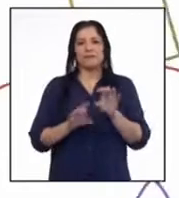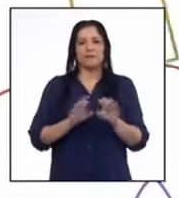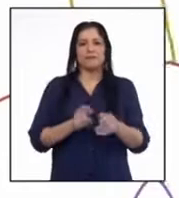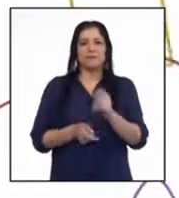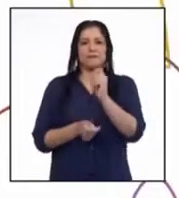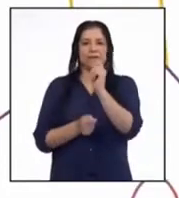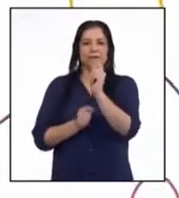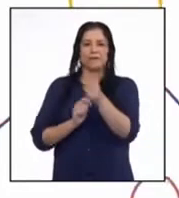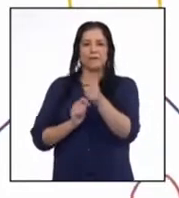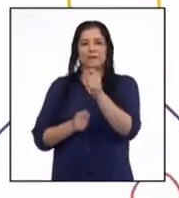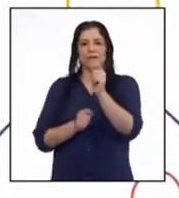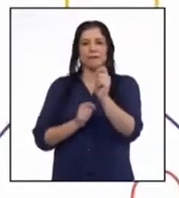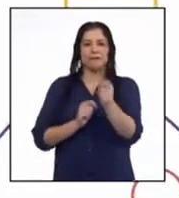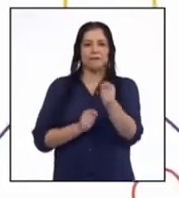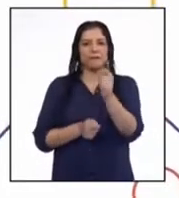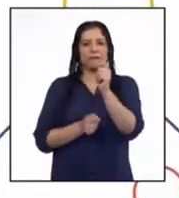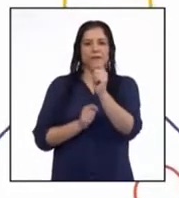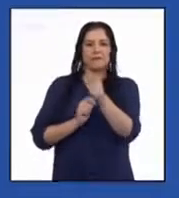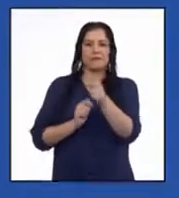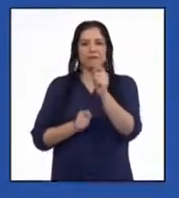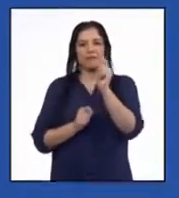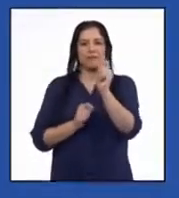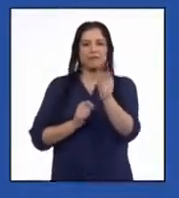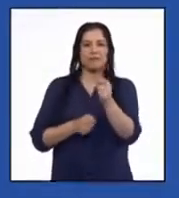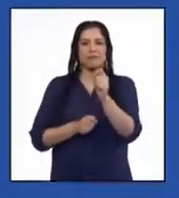Recorté